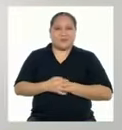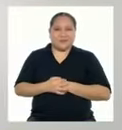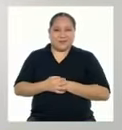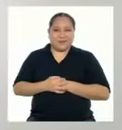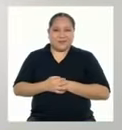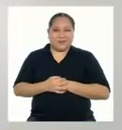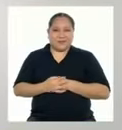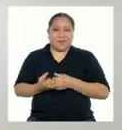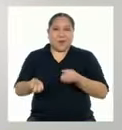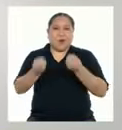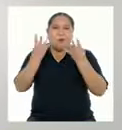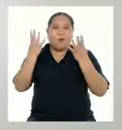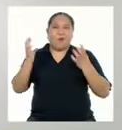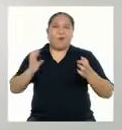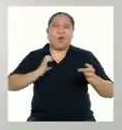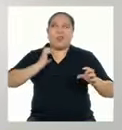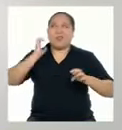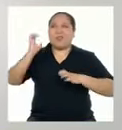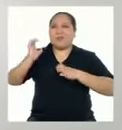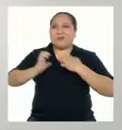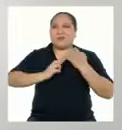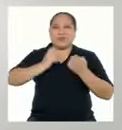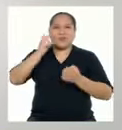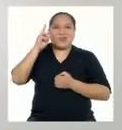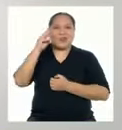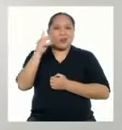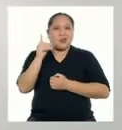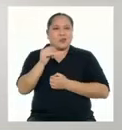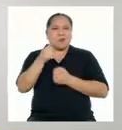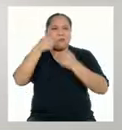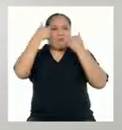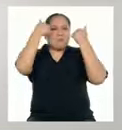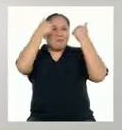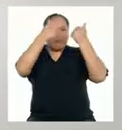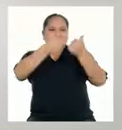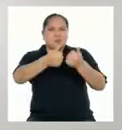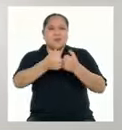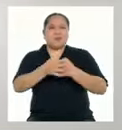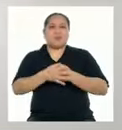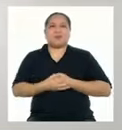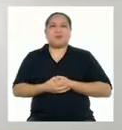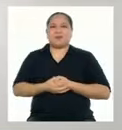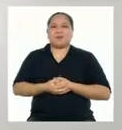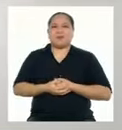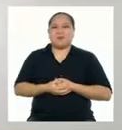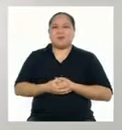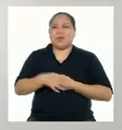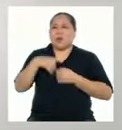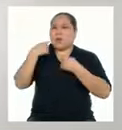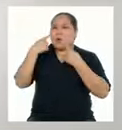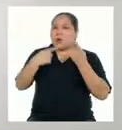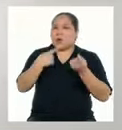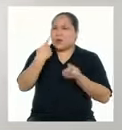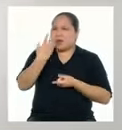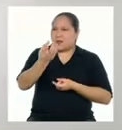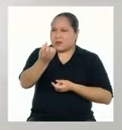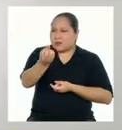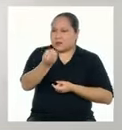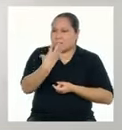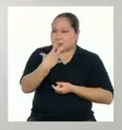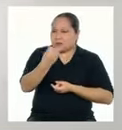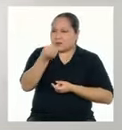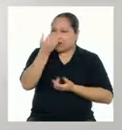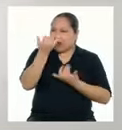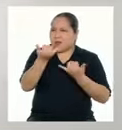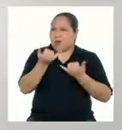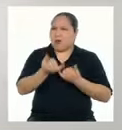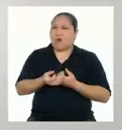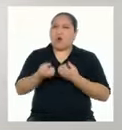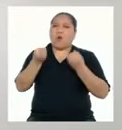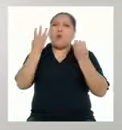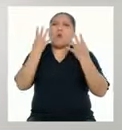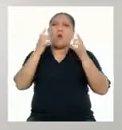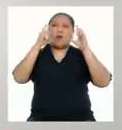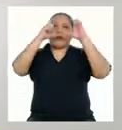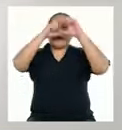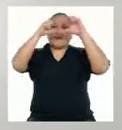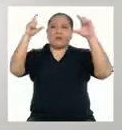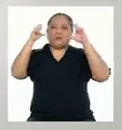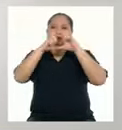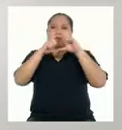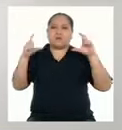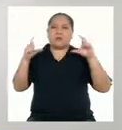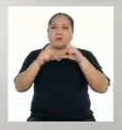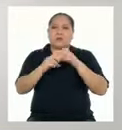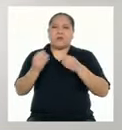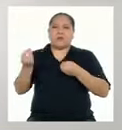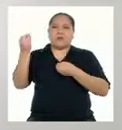¡Cuánta emoción, Rodrigo! Muy bien Cuéntanos ahora cuántas estrofas